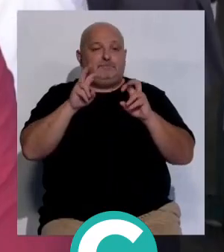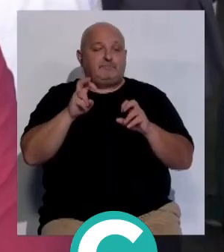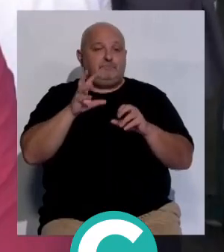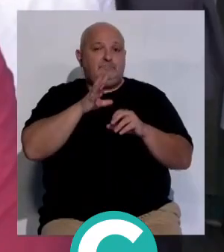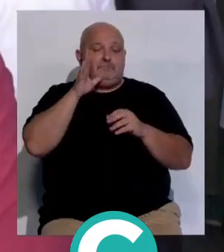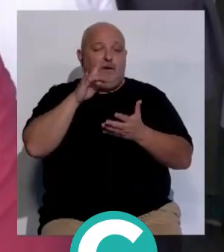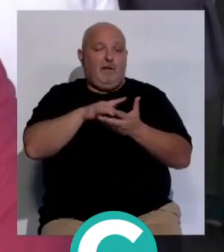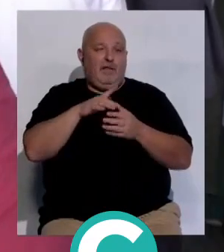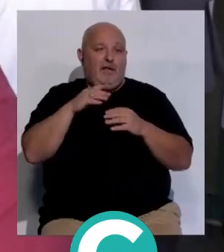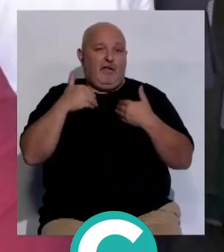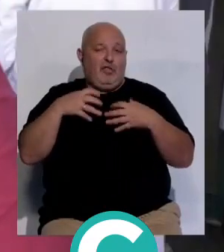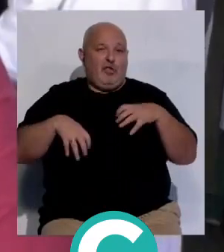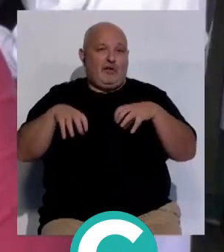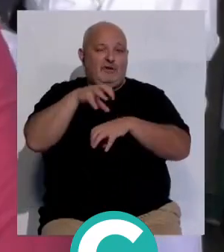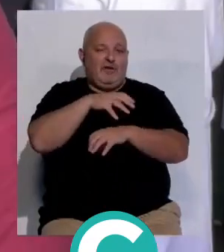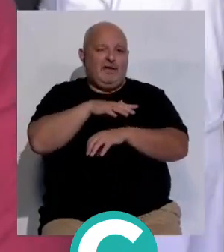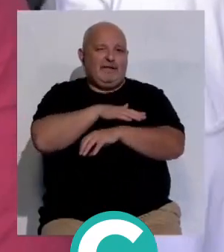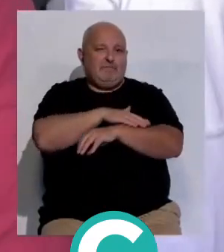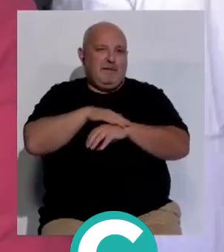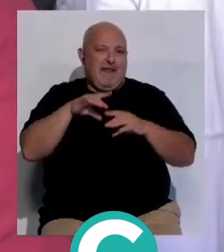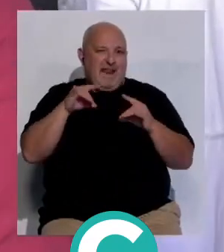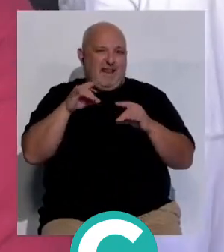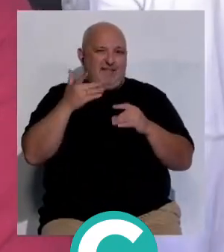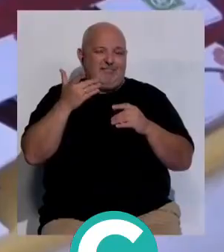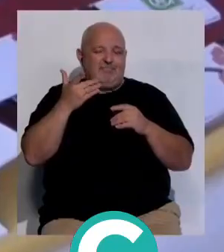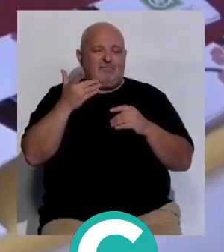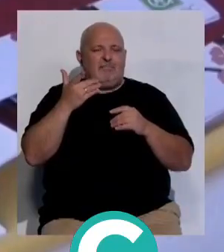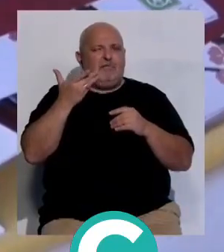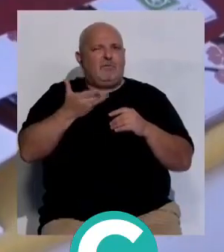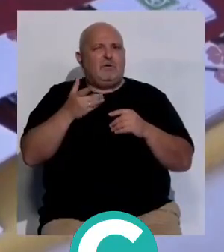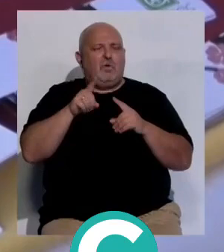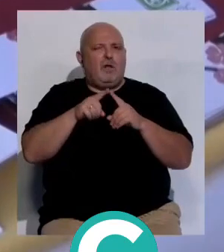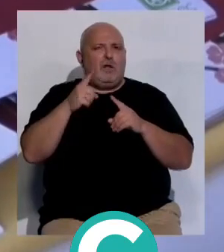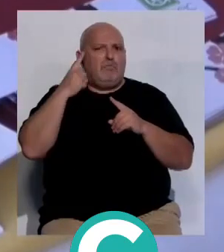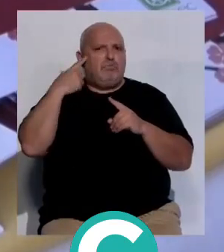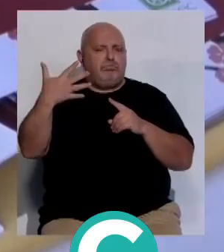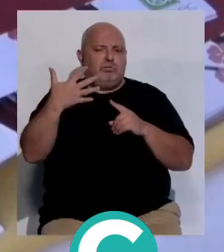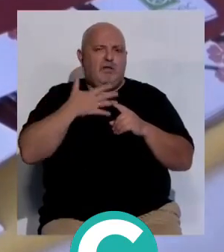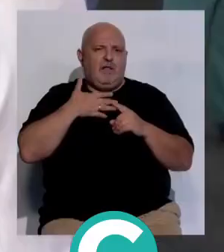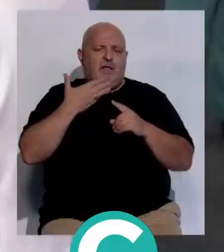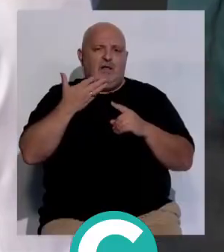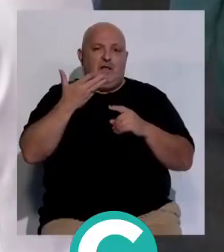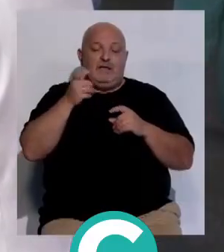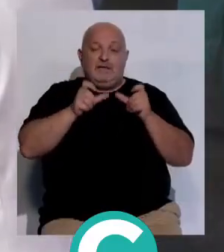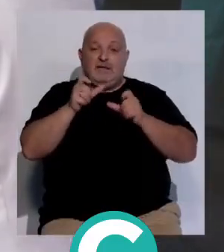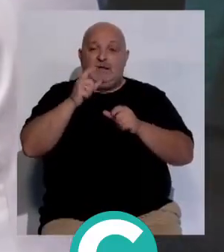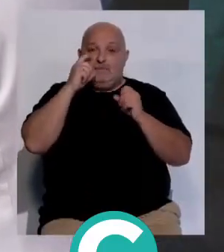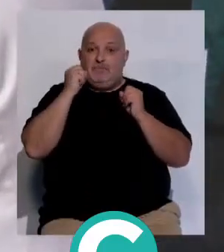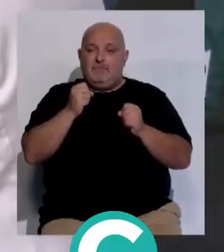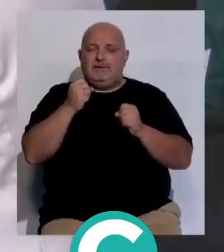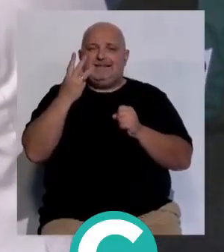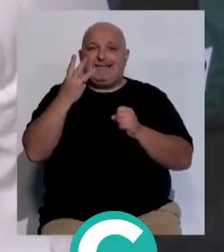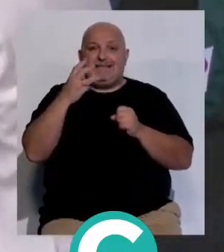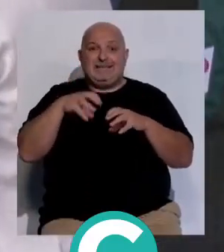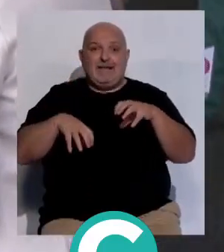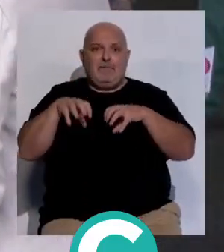con motivo del día del donante de órganos y tejidos Domínguez Gil ha subrayado el impacto sanitario que tienen las donaciones según la experta tres